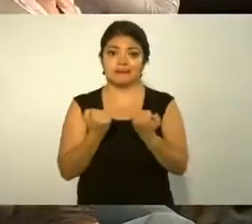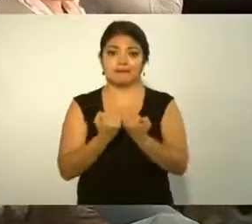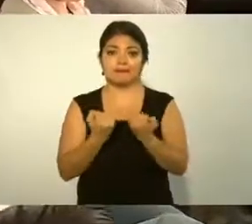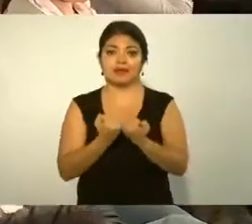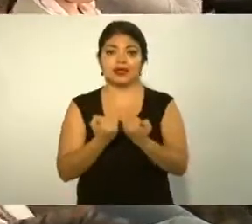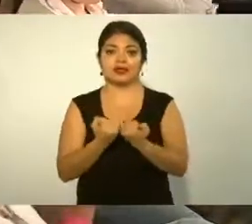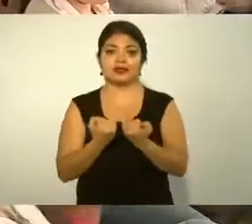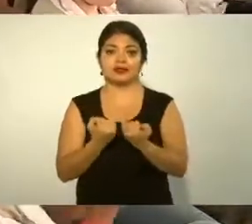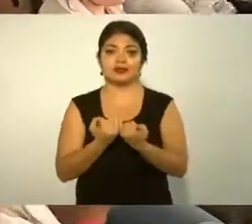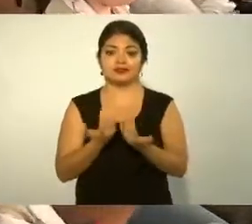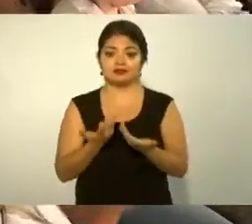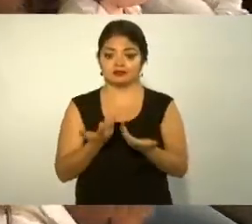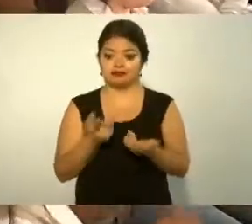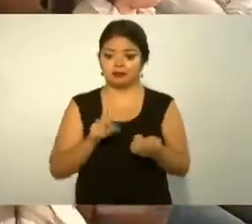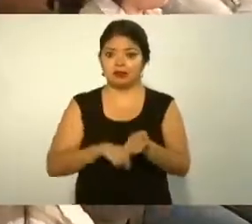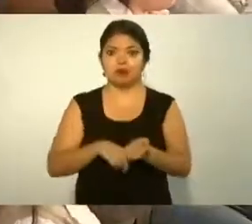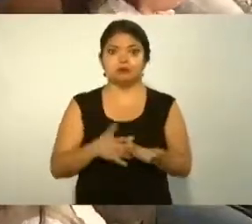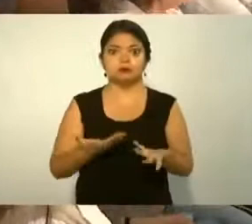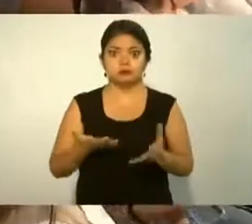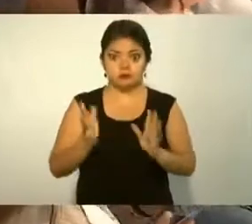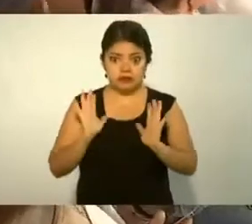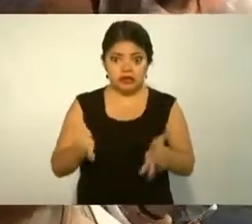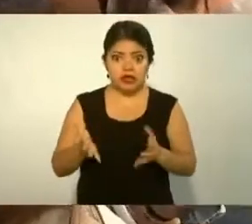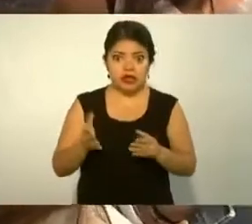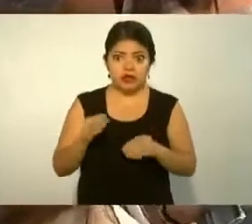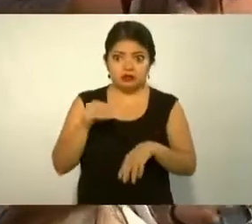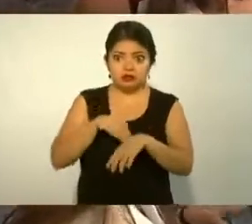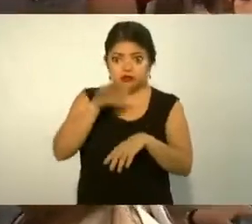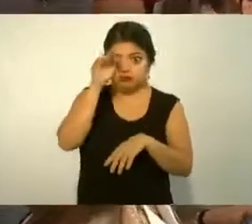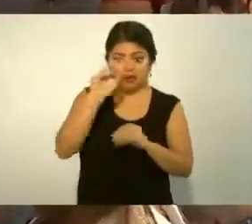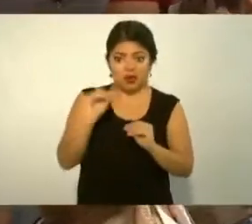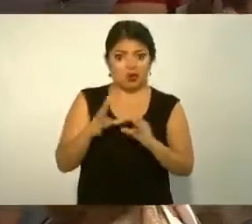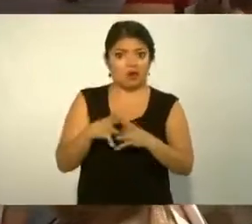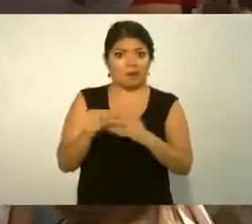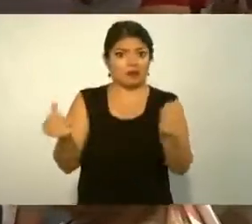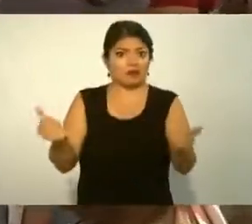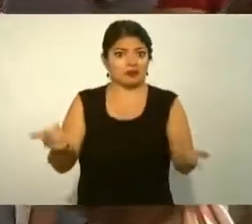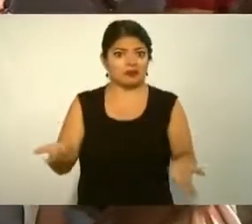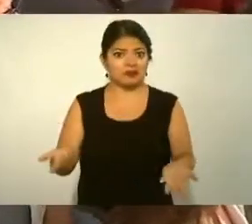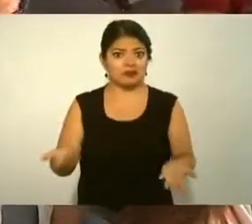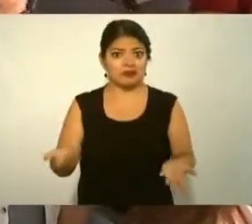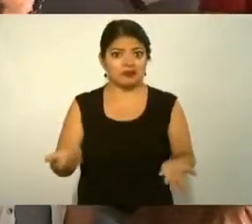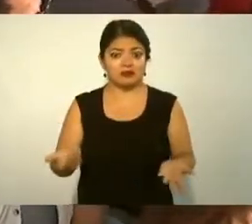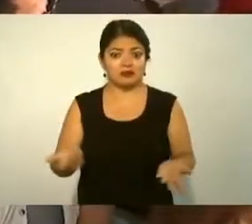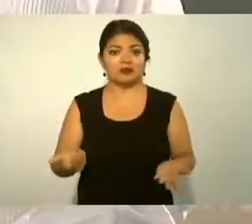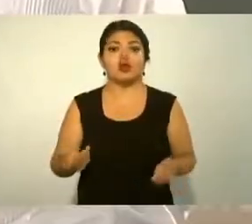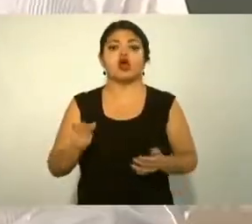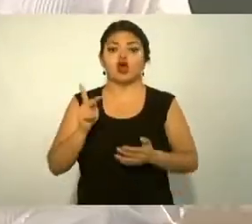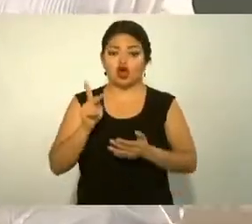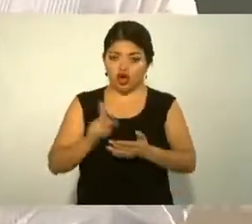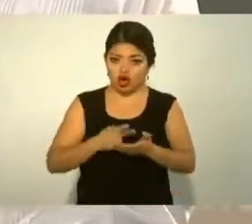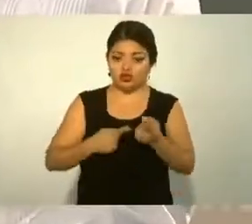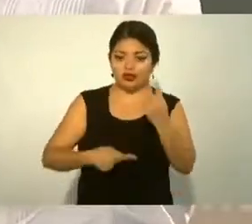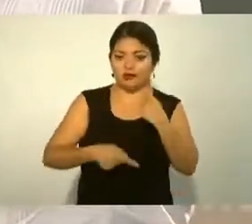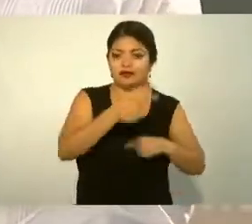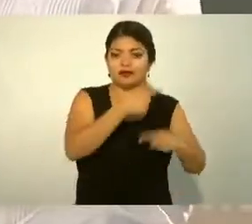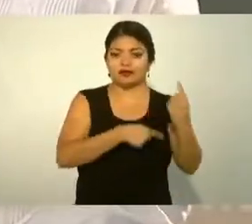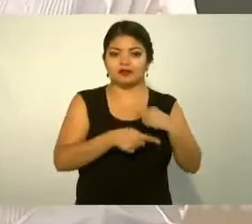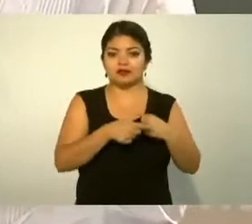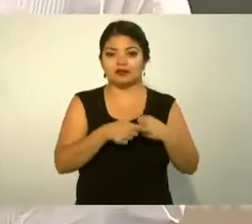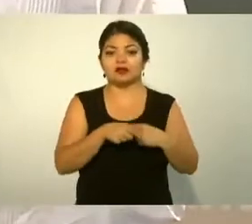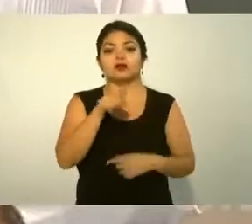a las nubes y volvemos a lo mismo no crean que